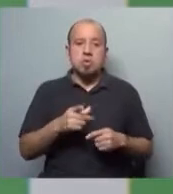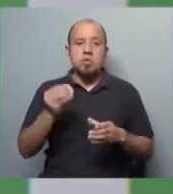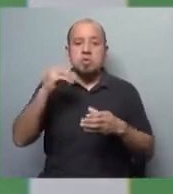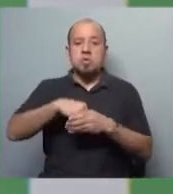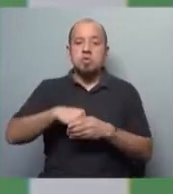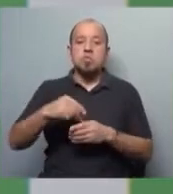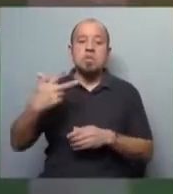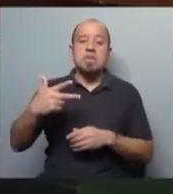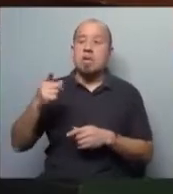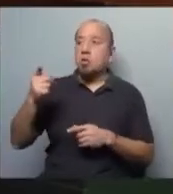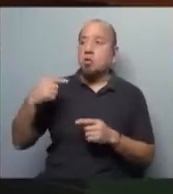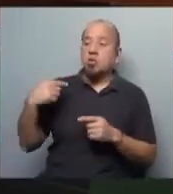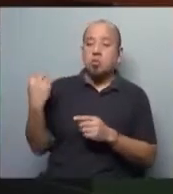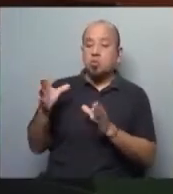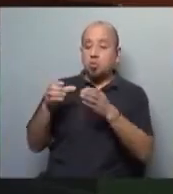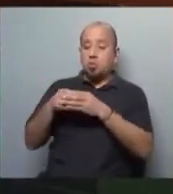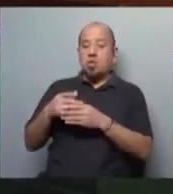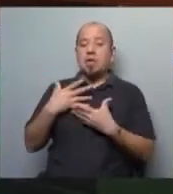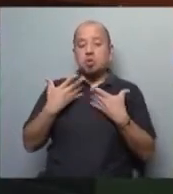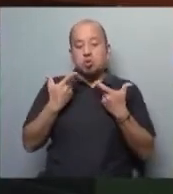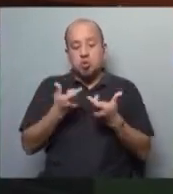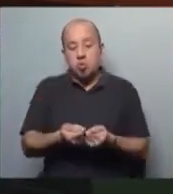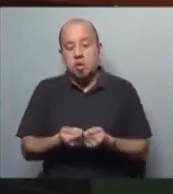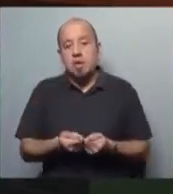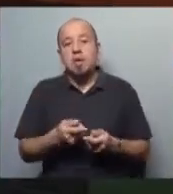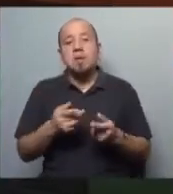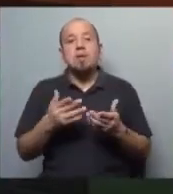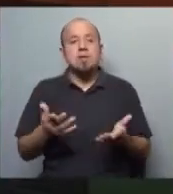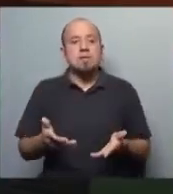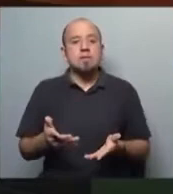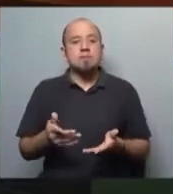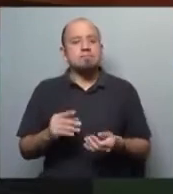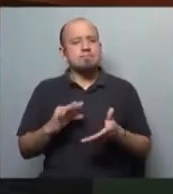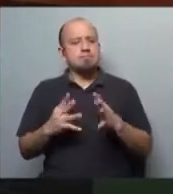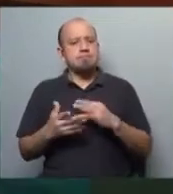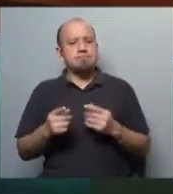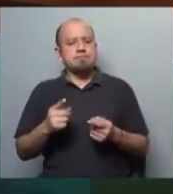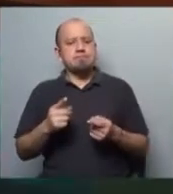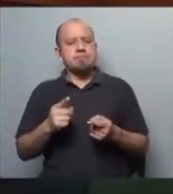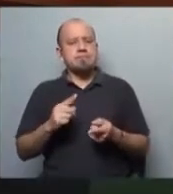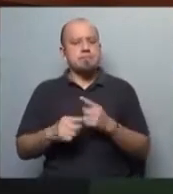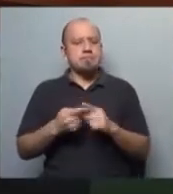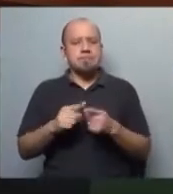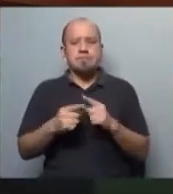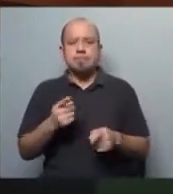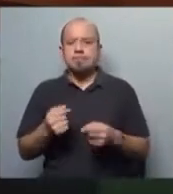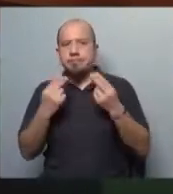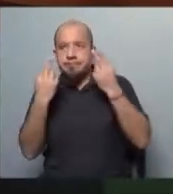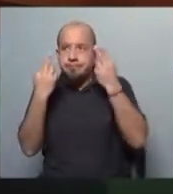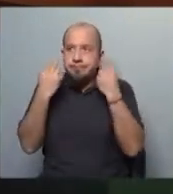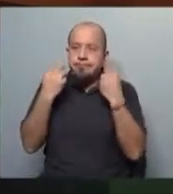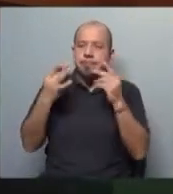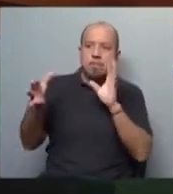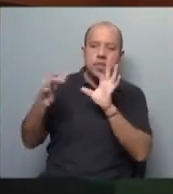humanitarias es que es un modelo que de alguna manera determina una relación de subserviencia, de